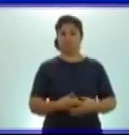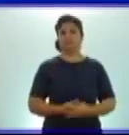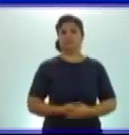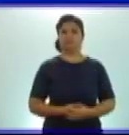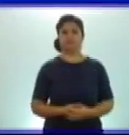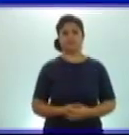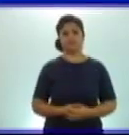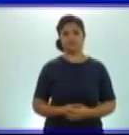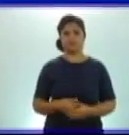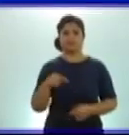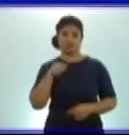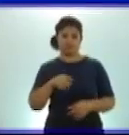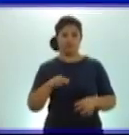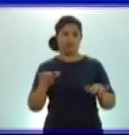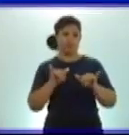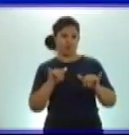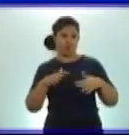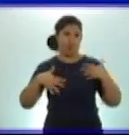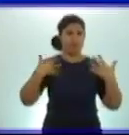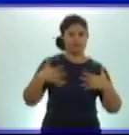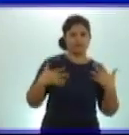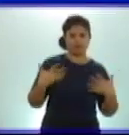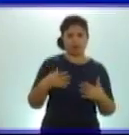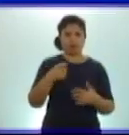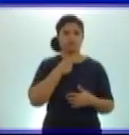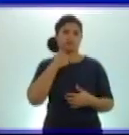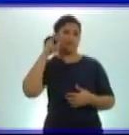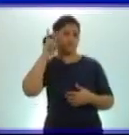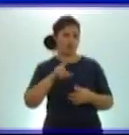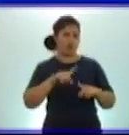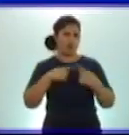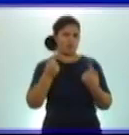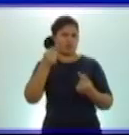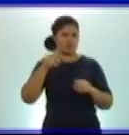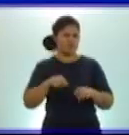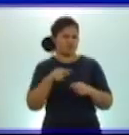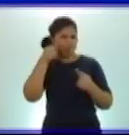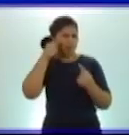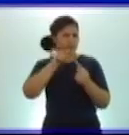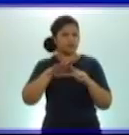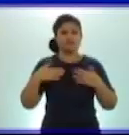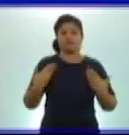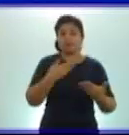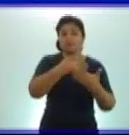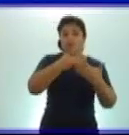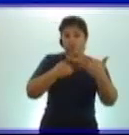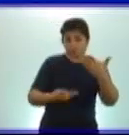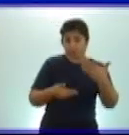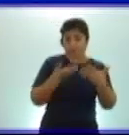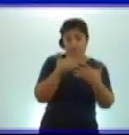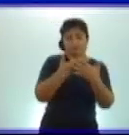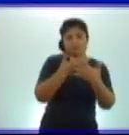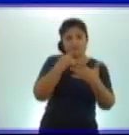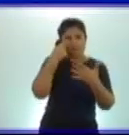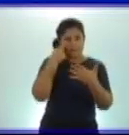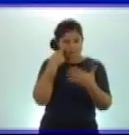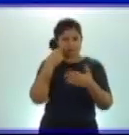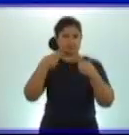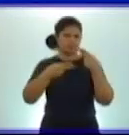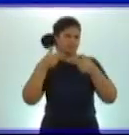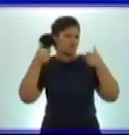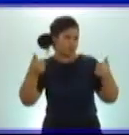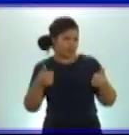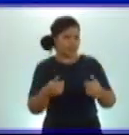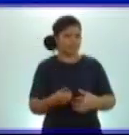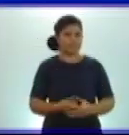porque consideramos que es comprobando lo aprendido. Ustedes tienen a partir de hoy y hasta el próximo viernes para ejercitar lo que acabamos de trabajar. Y